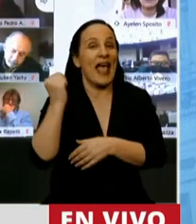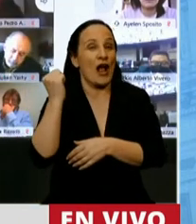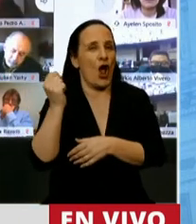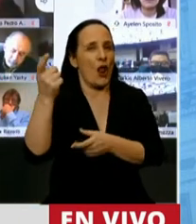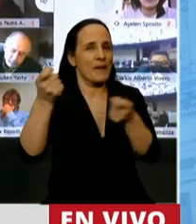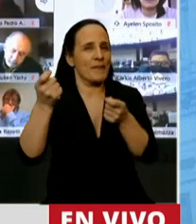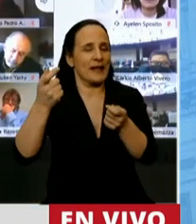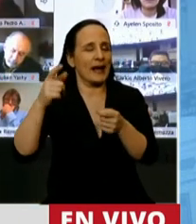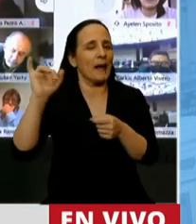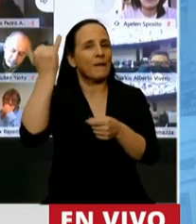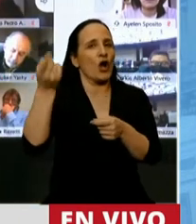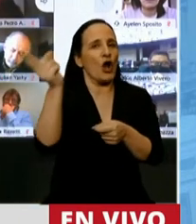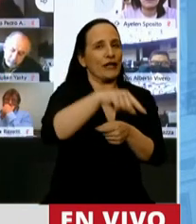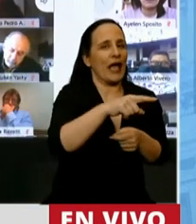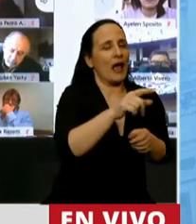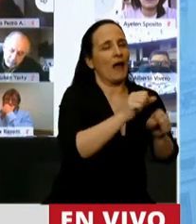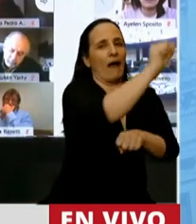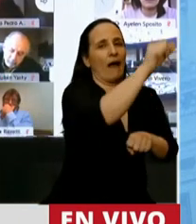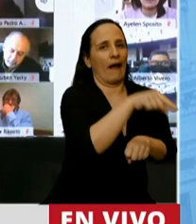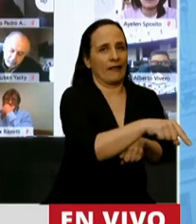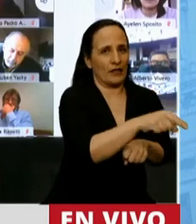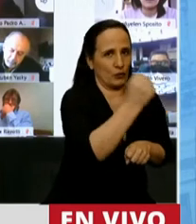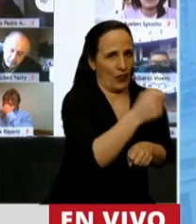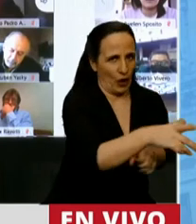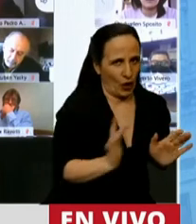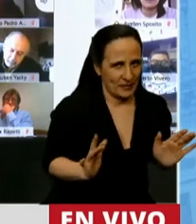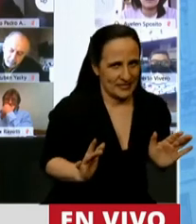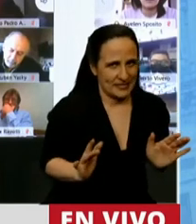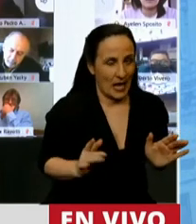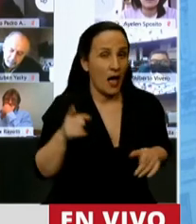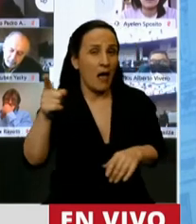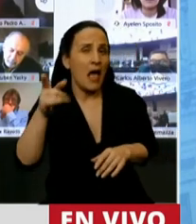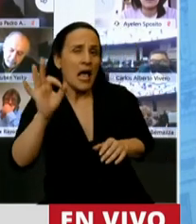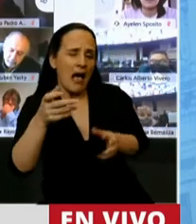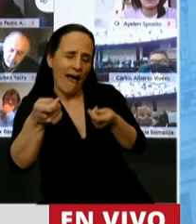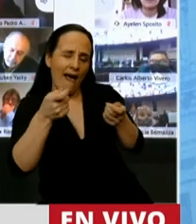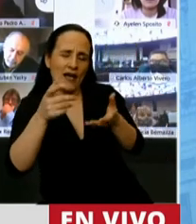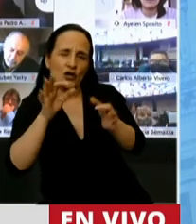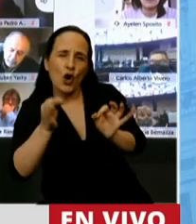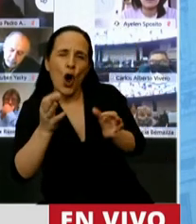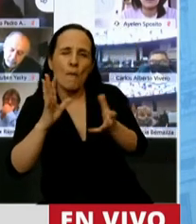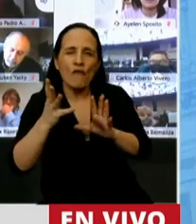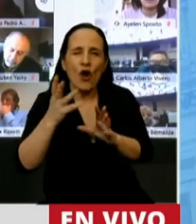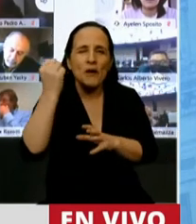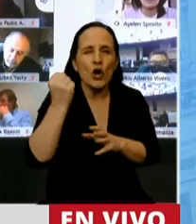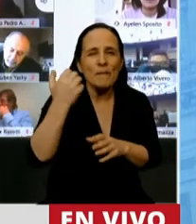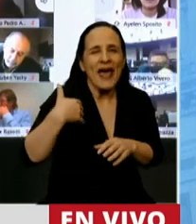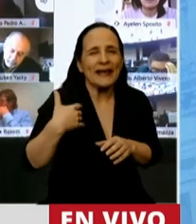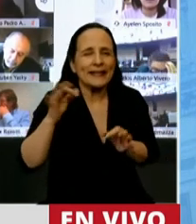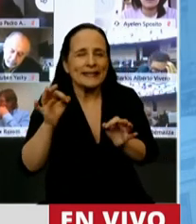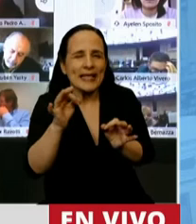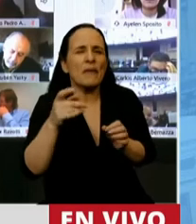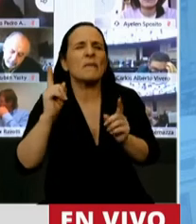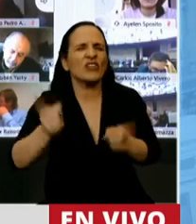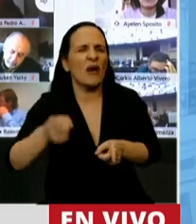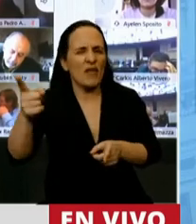muchos economistas licenciados. No solo porque comprendía el funcionamiento de la economía argentina, sino fundamentalmente porque tenía el